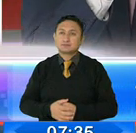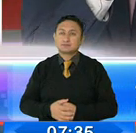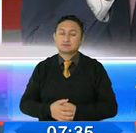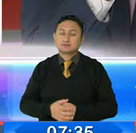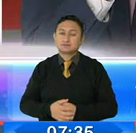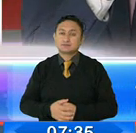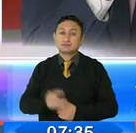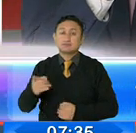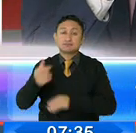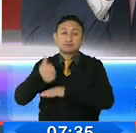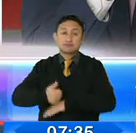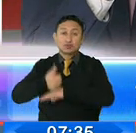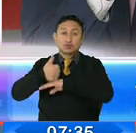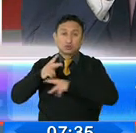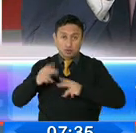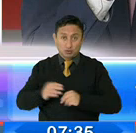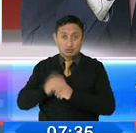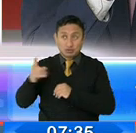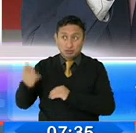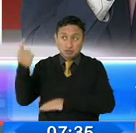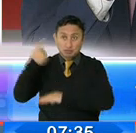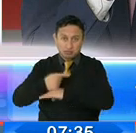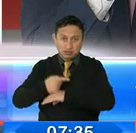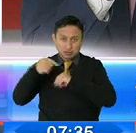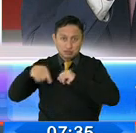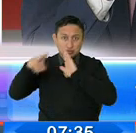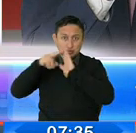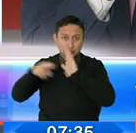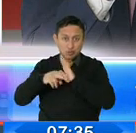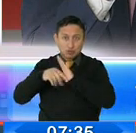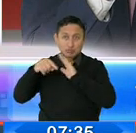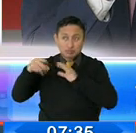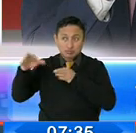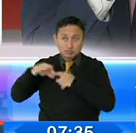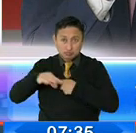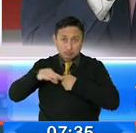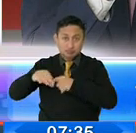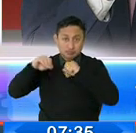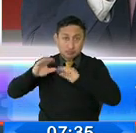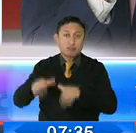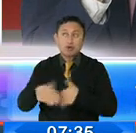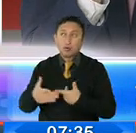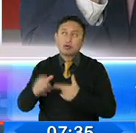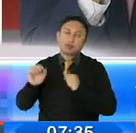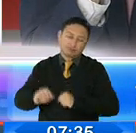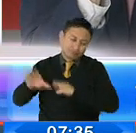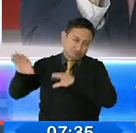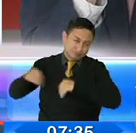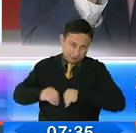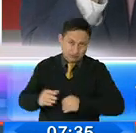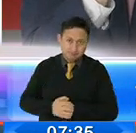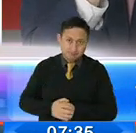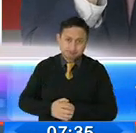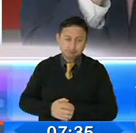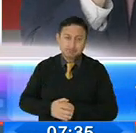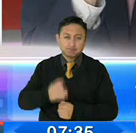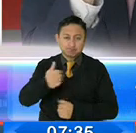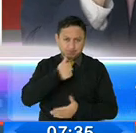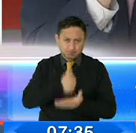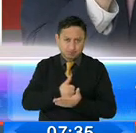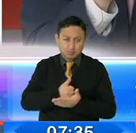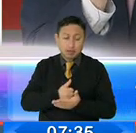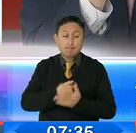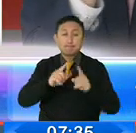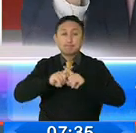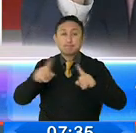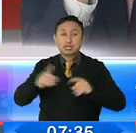salud. Ellos son los que nos ponen las reglas del juego, ellos son los que nos ponen las pautas, la hoja de ruta y el camino que hay. Pero en cumplimiento, si